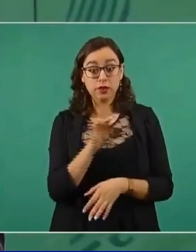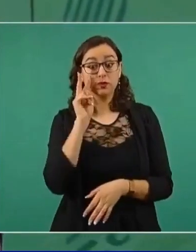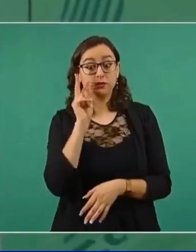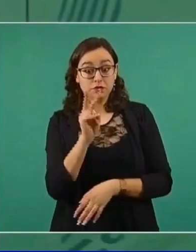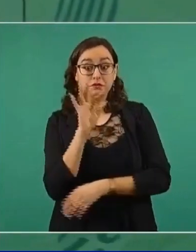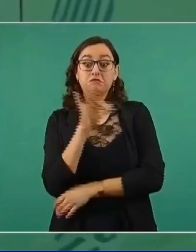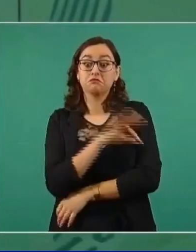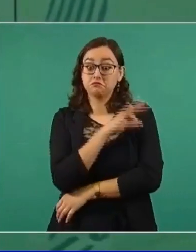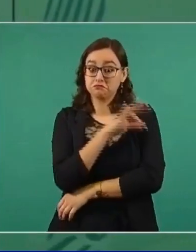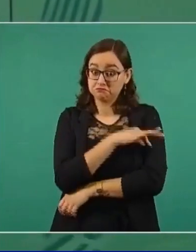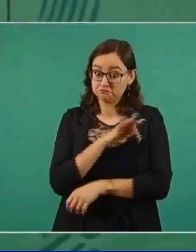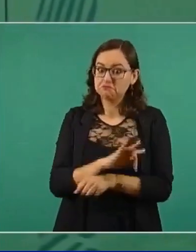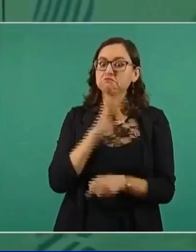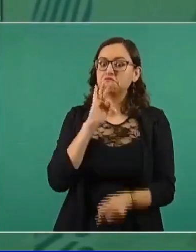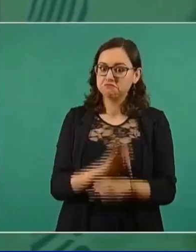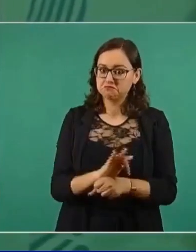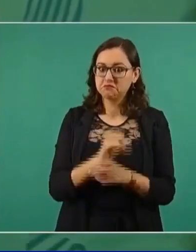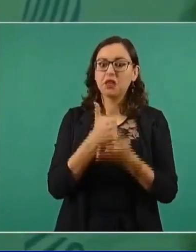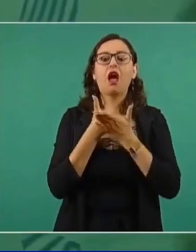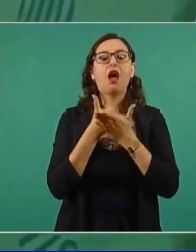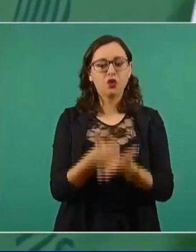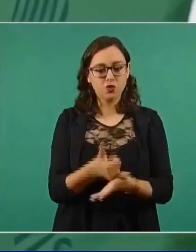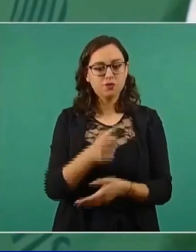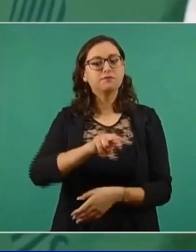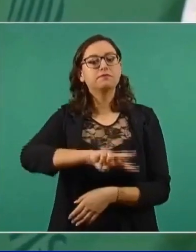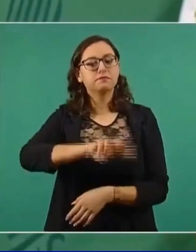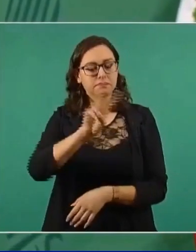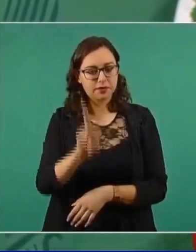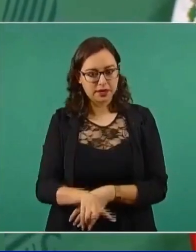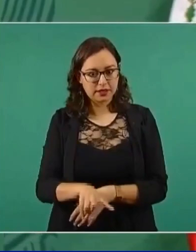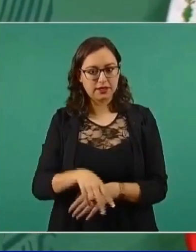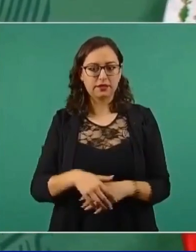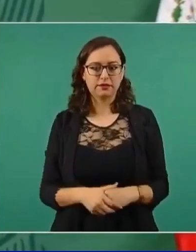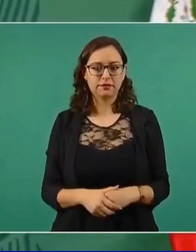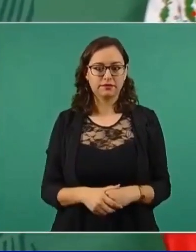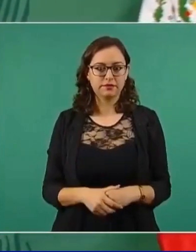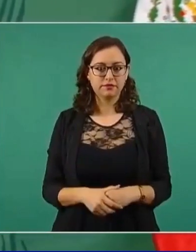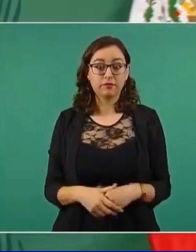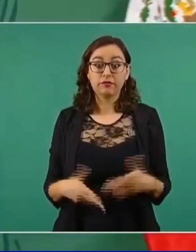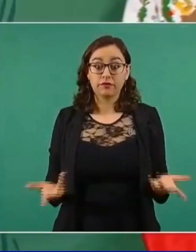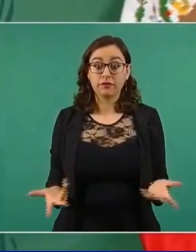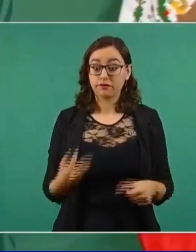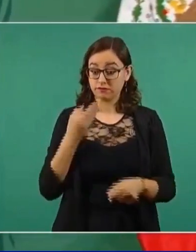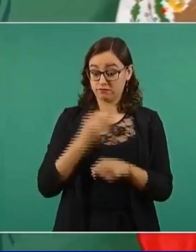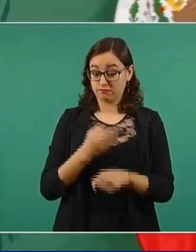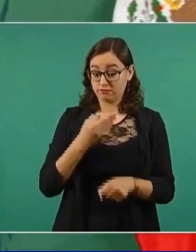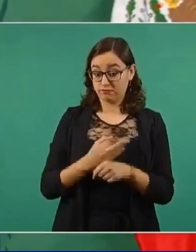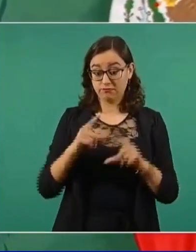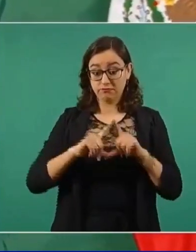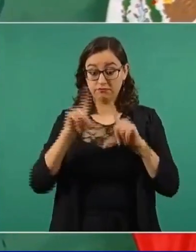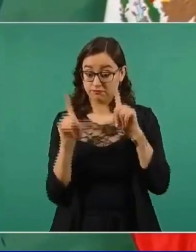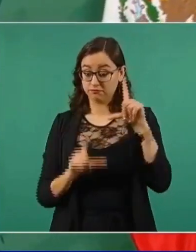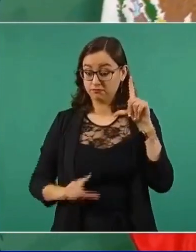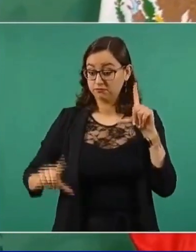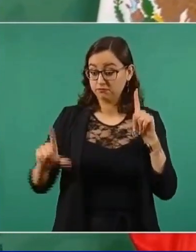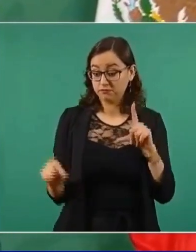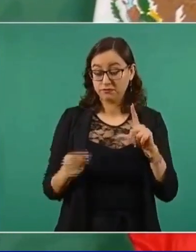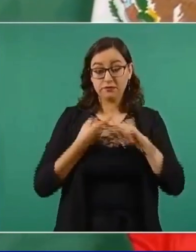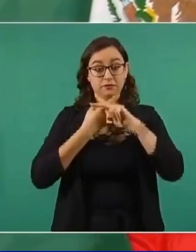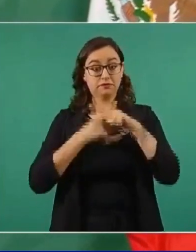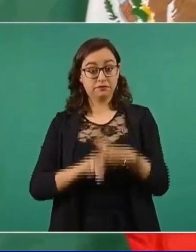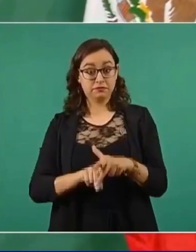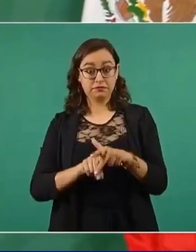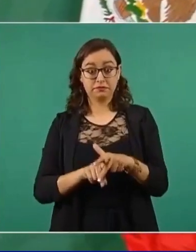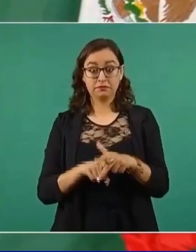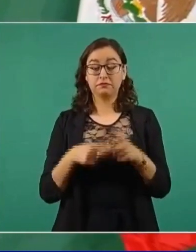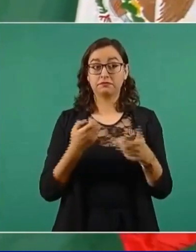sí ayuda la vacuna. Ahora que hay estos repuntes